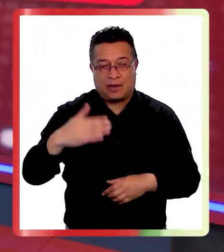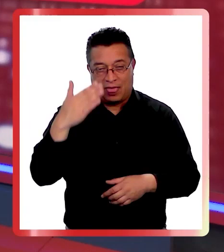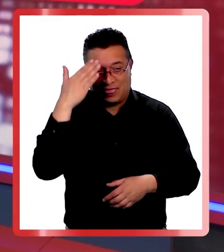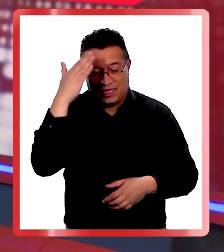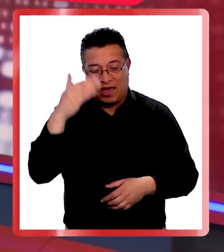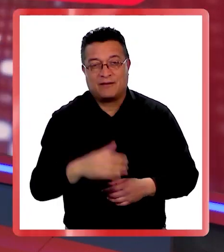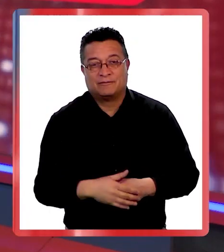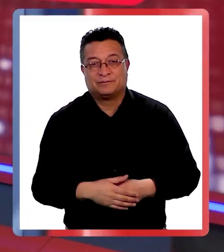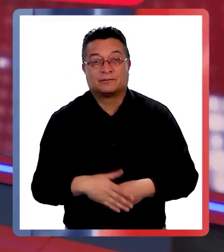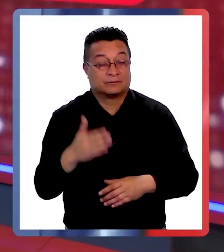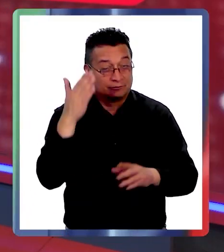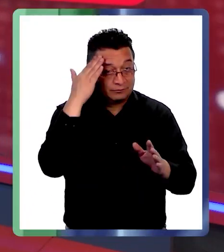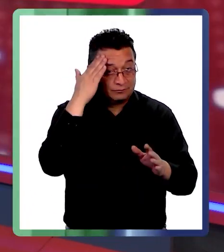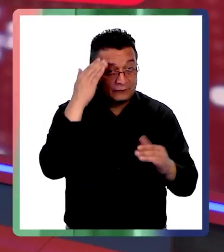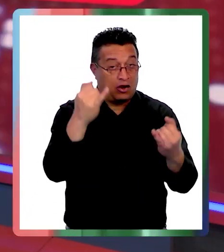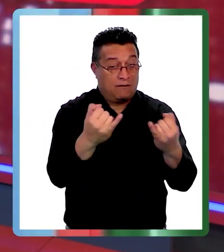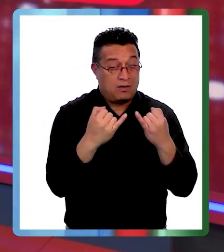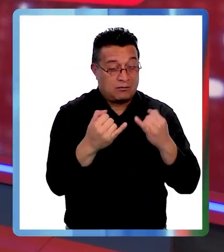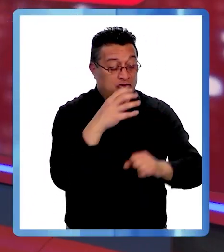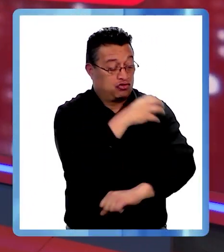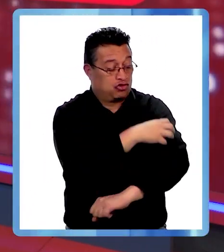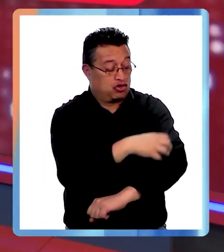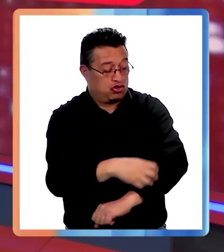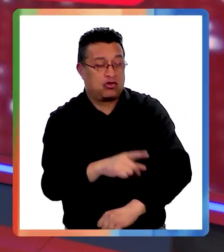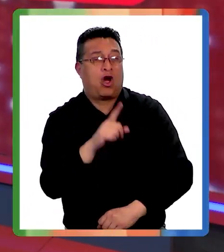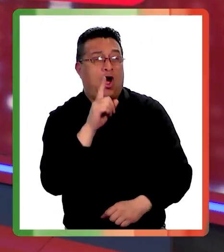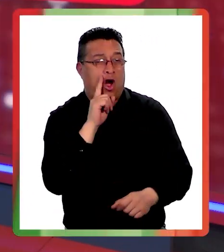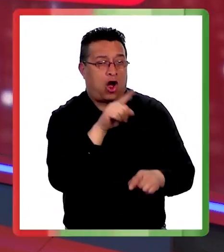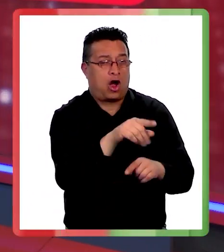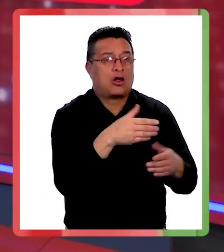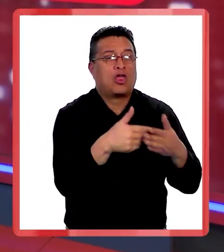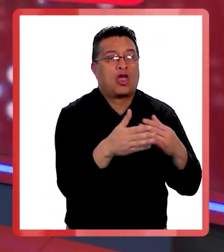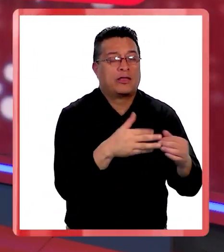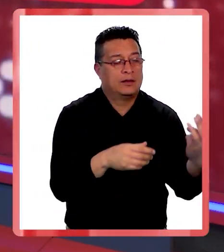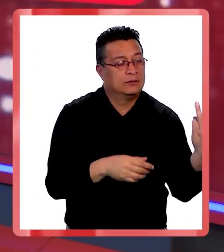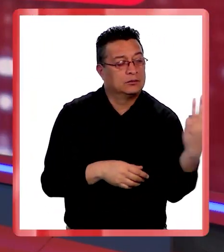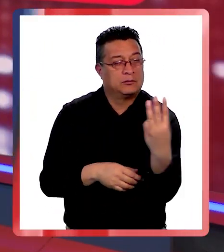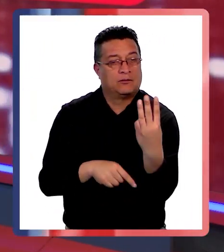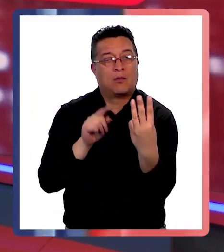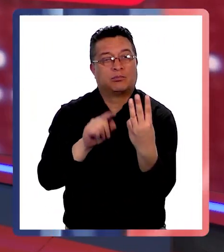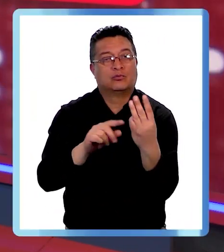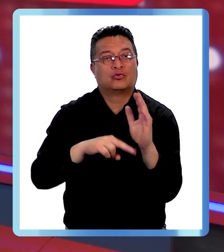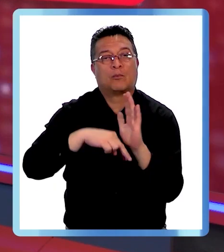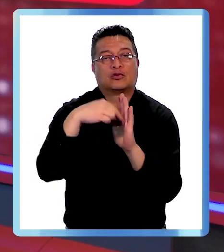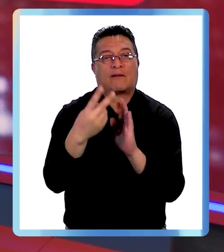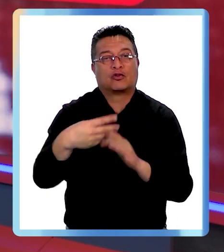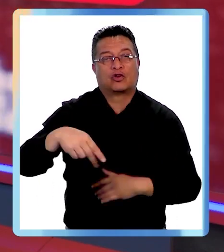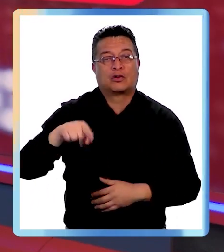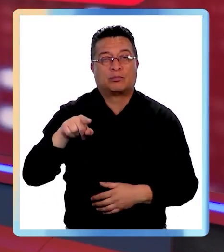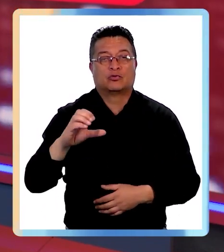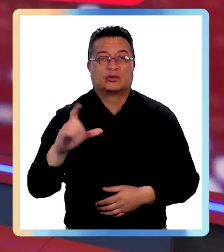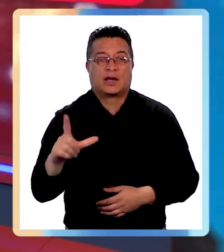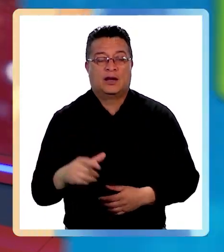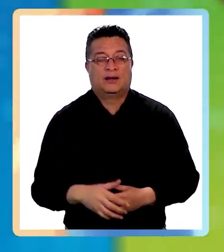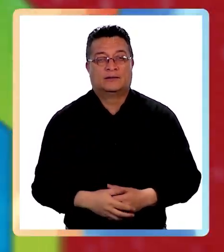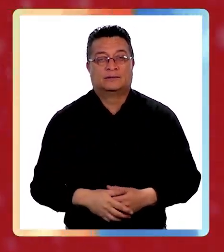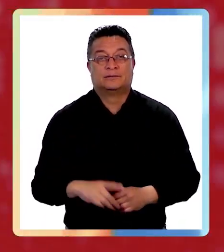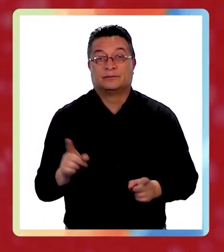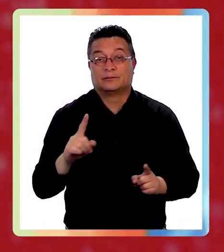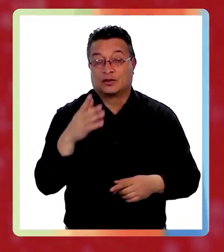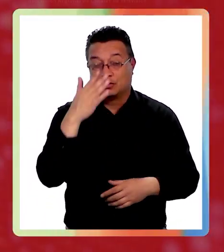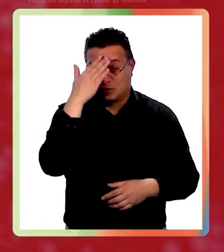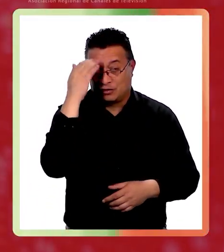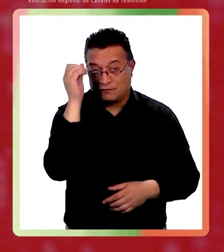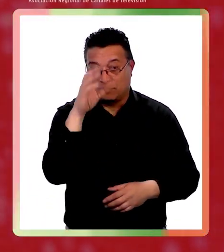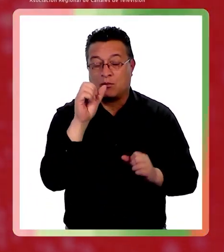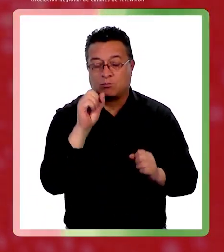jornada recuerden que la información de las regiones la pueden encontrar en la página web www.portavosnoticias.cl y no olviden que